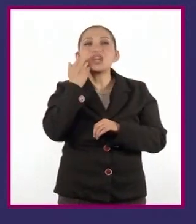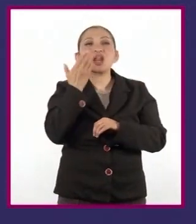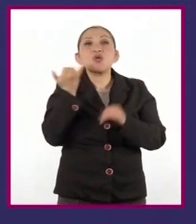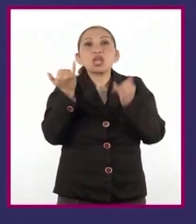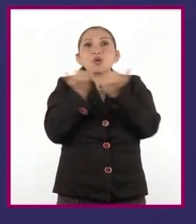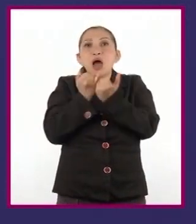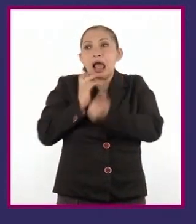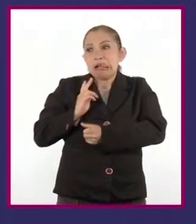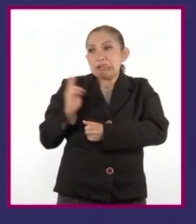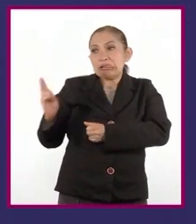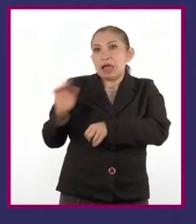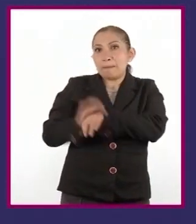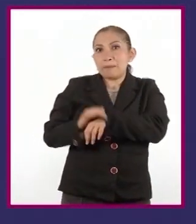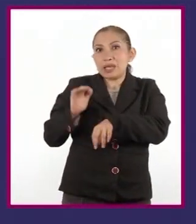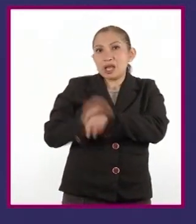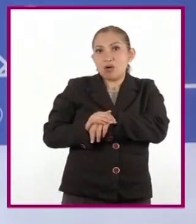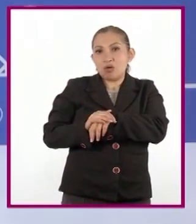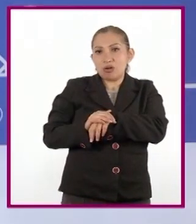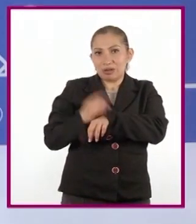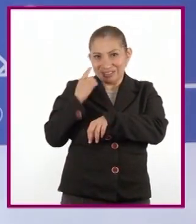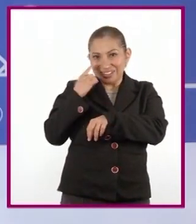pase lo que a un amigo mío.